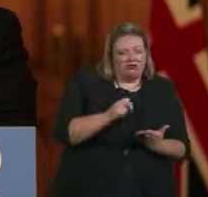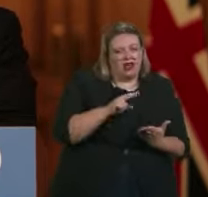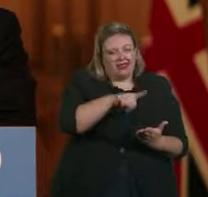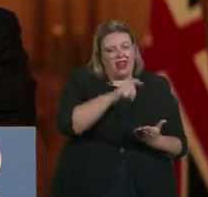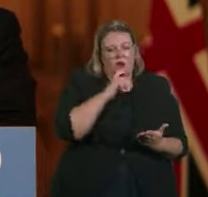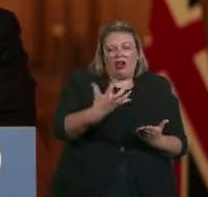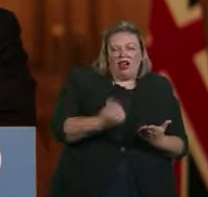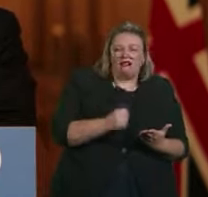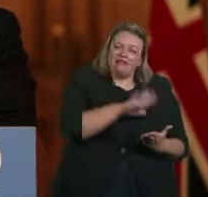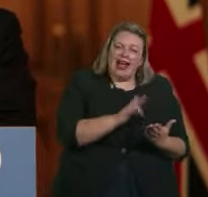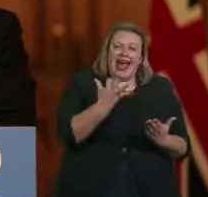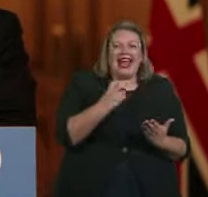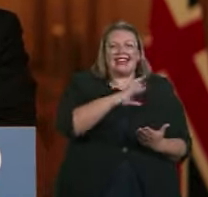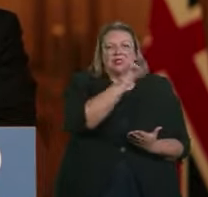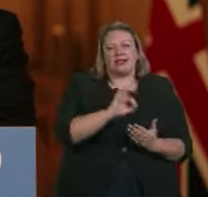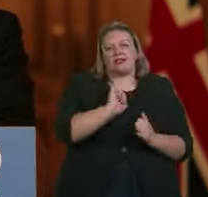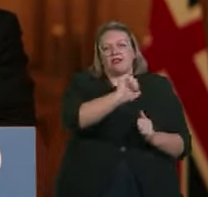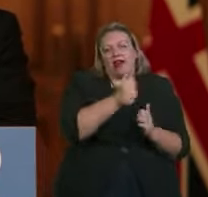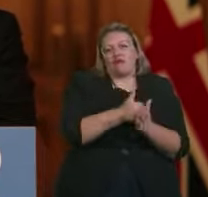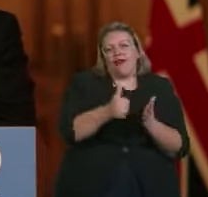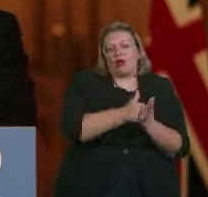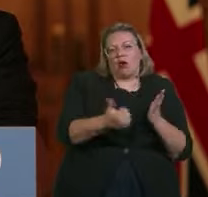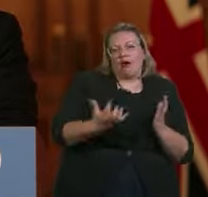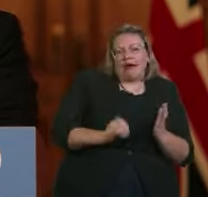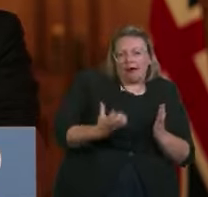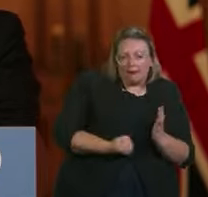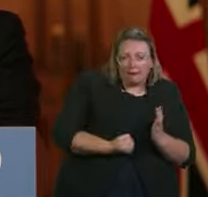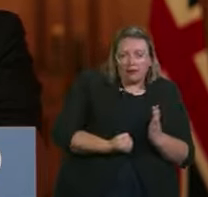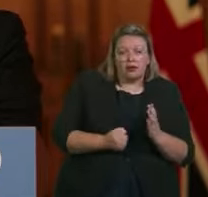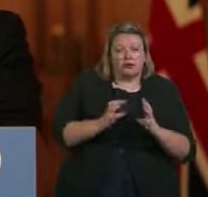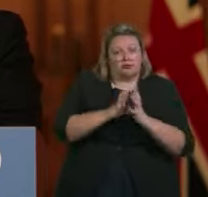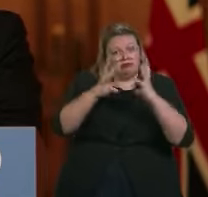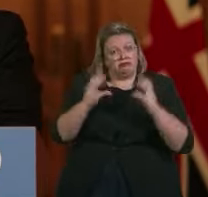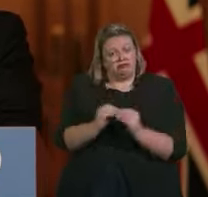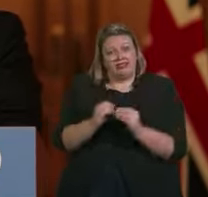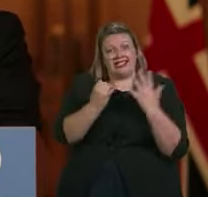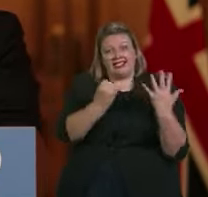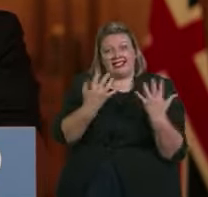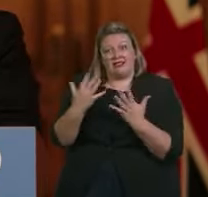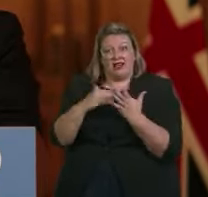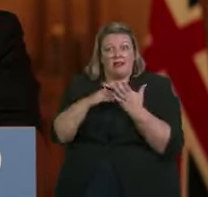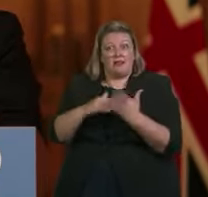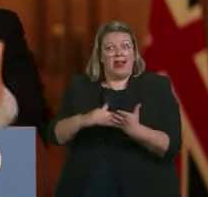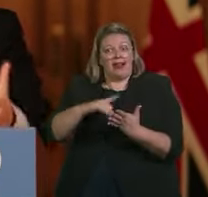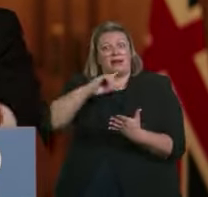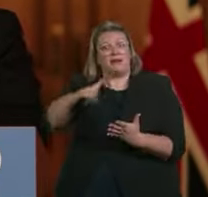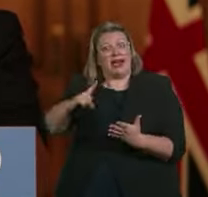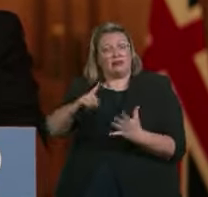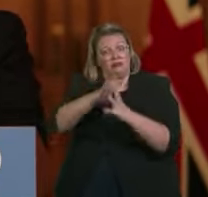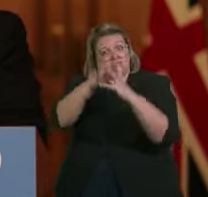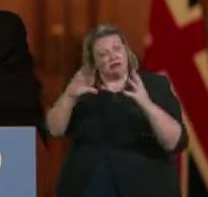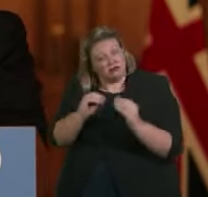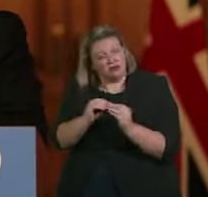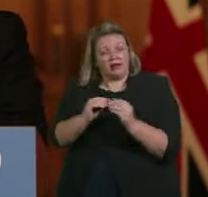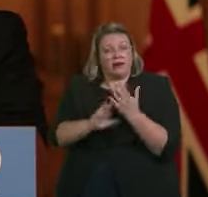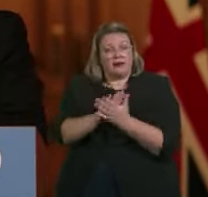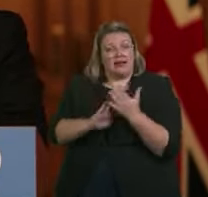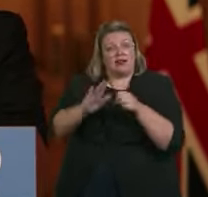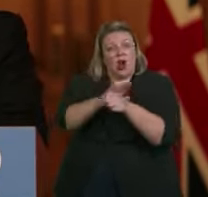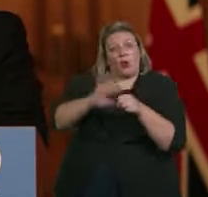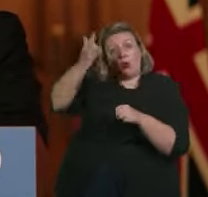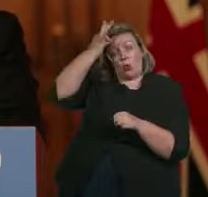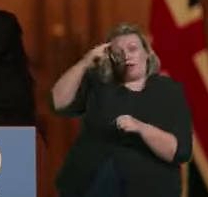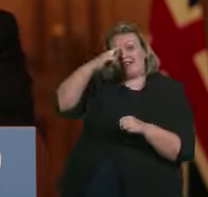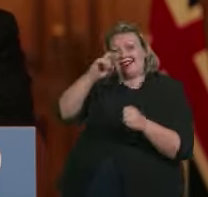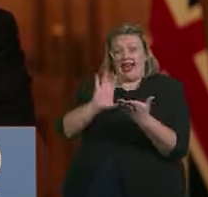a disposición hasta 465 millones de libras esterlinas para ayudar a las autoridades locales a implementar y hacer